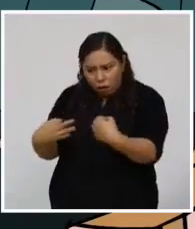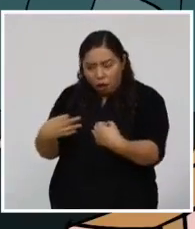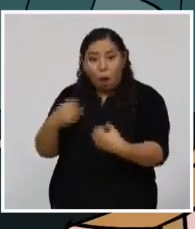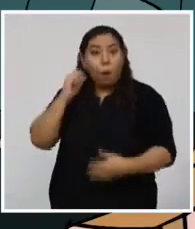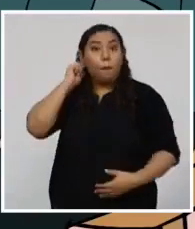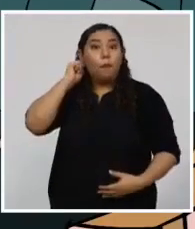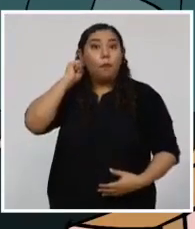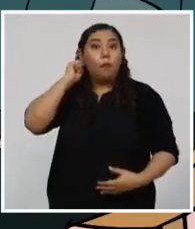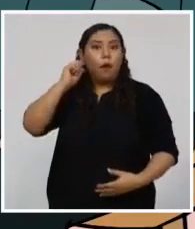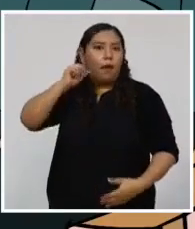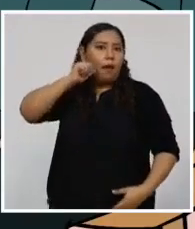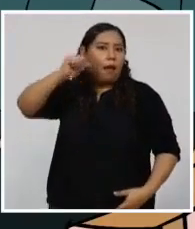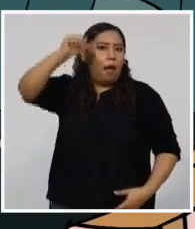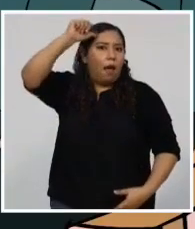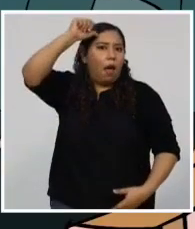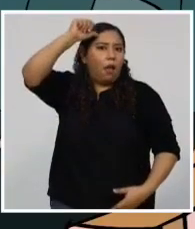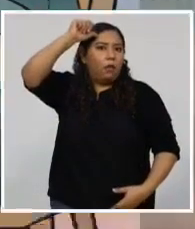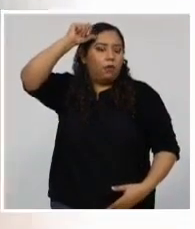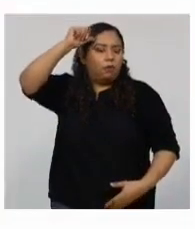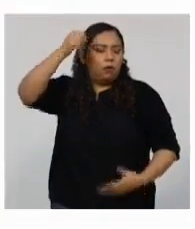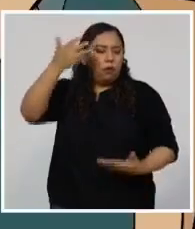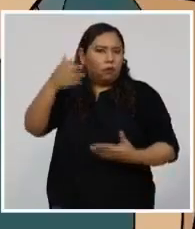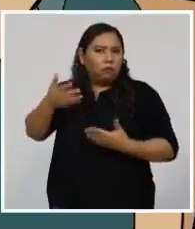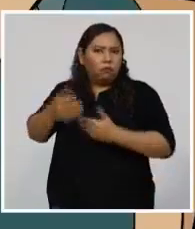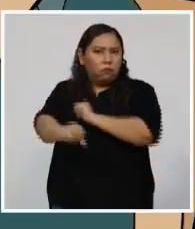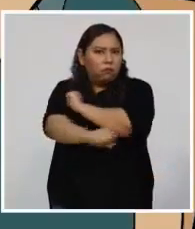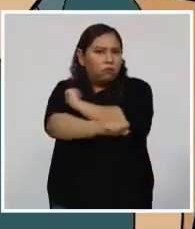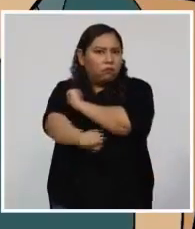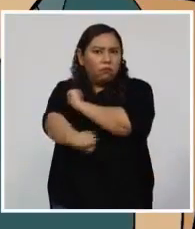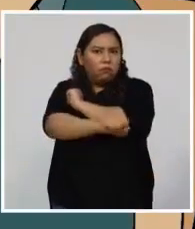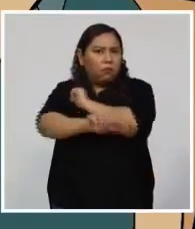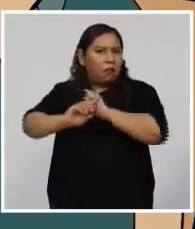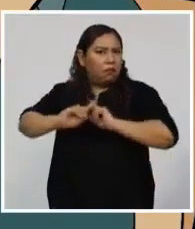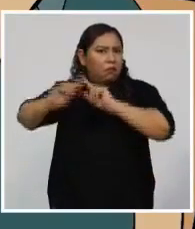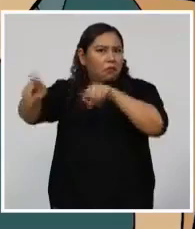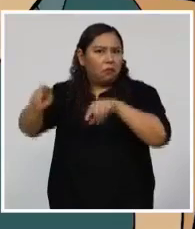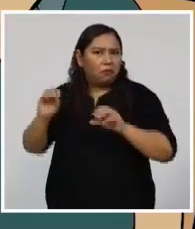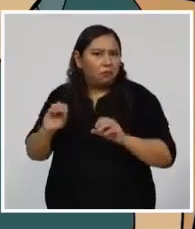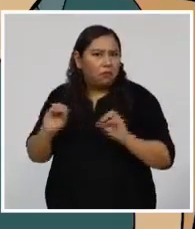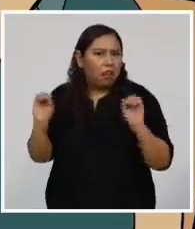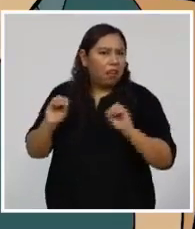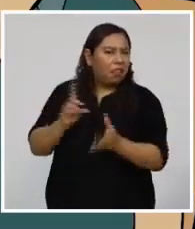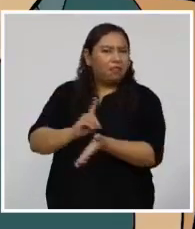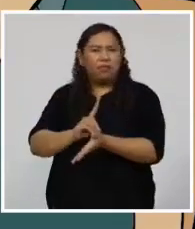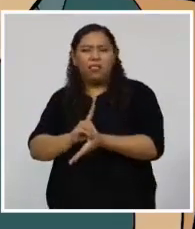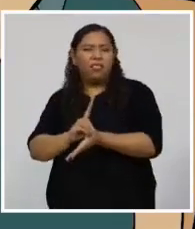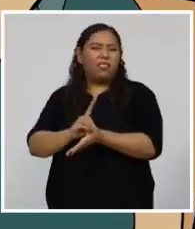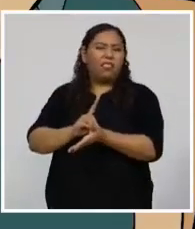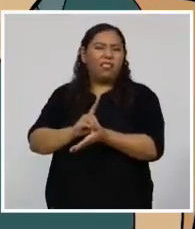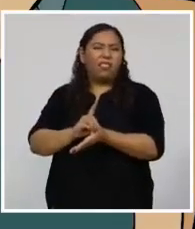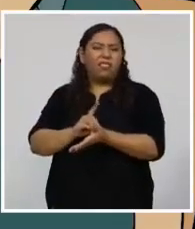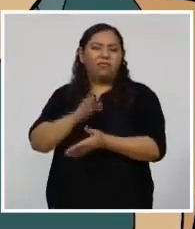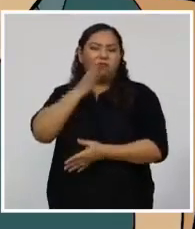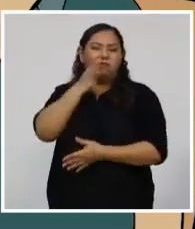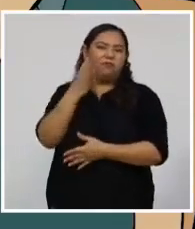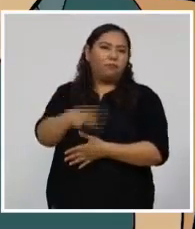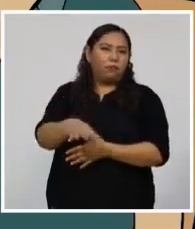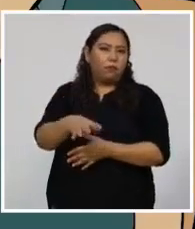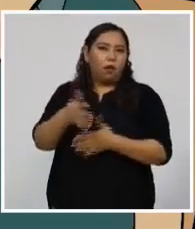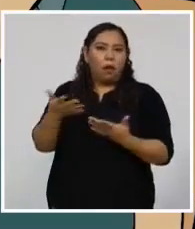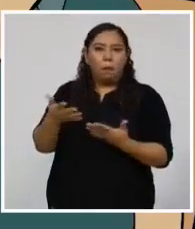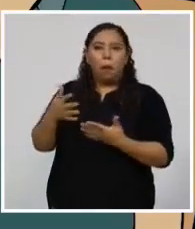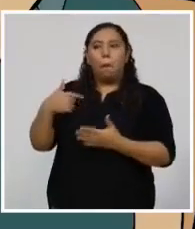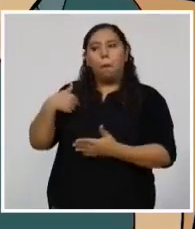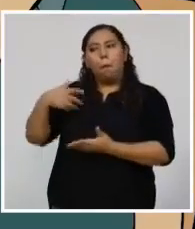enfermarse por no hacerse este examen. Las mujeres vamos aprendiendo poco a poco, que hablar de estos temas es natural